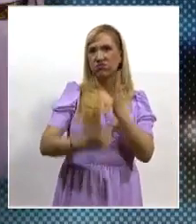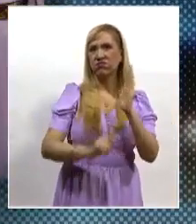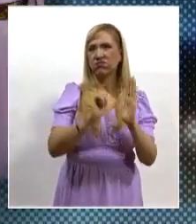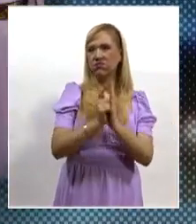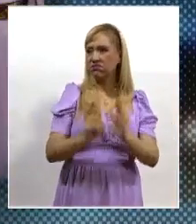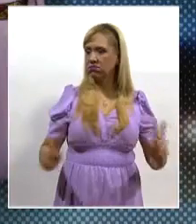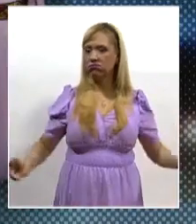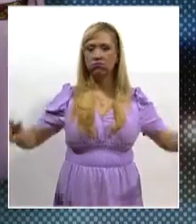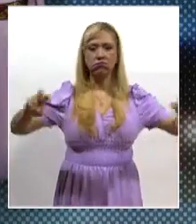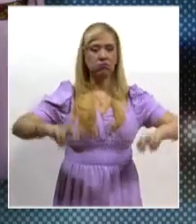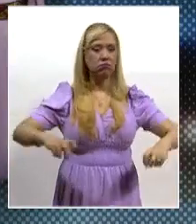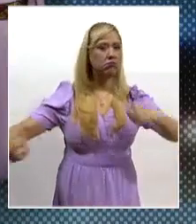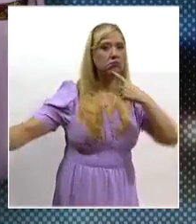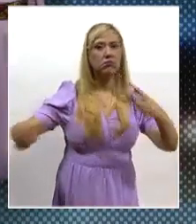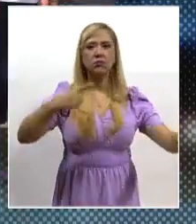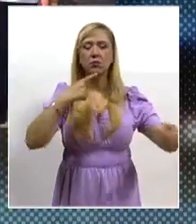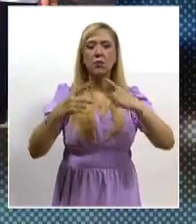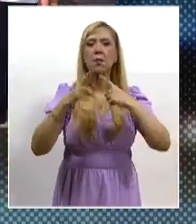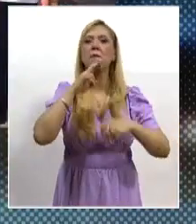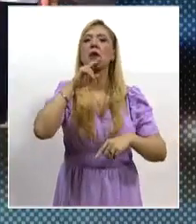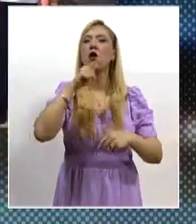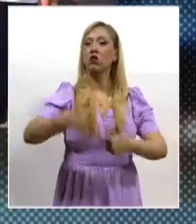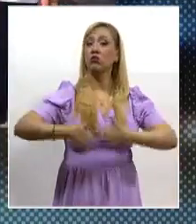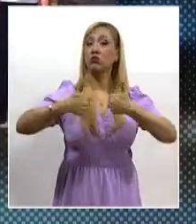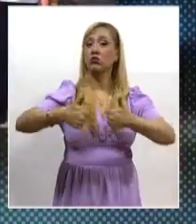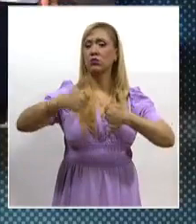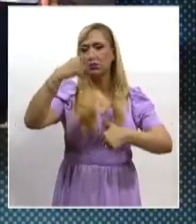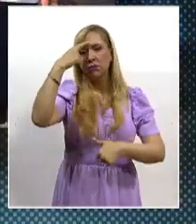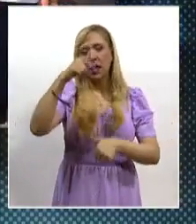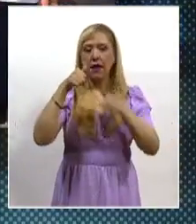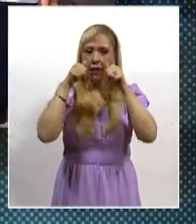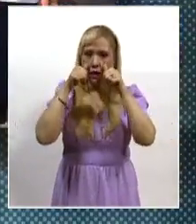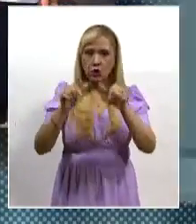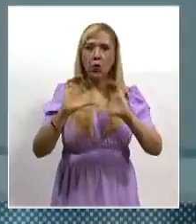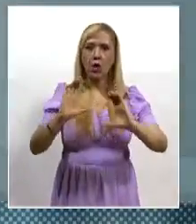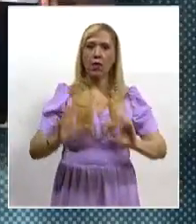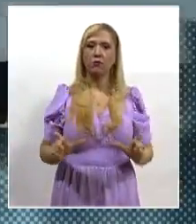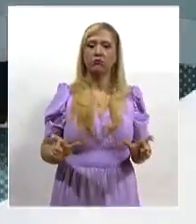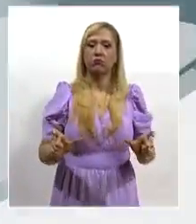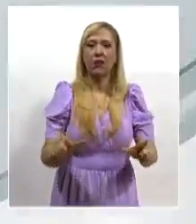conjunto y alcanzar mejores resultados en las acciones de seguridad.